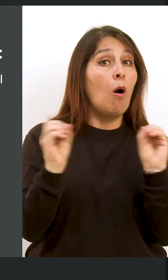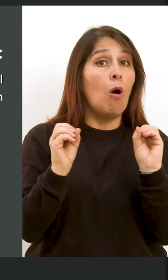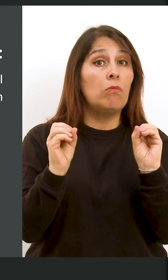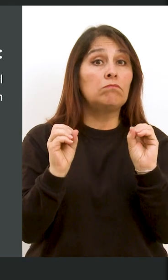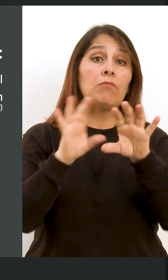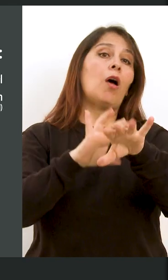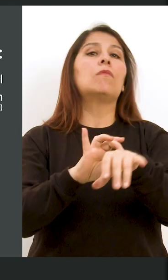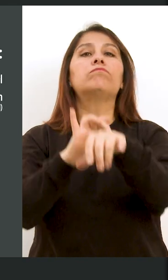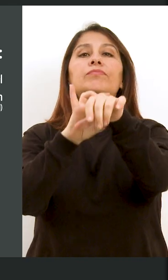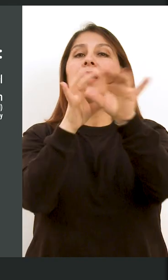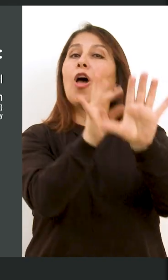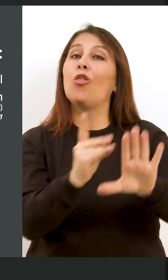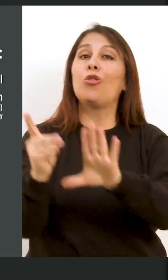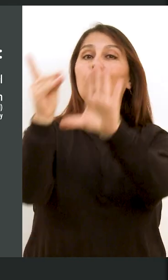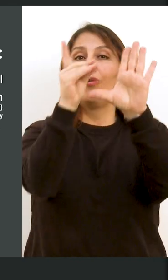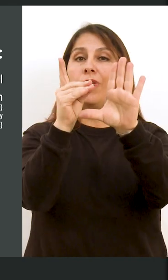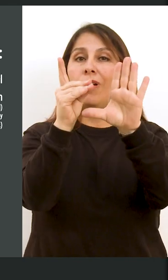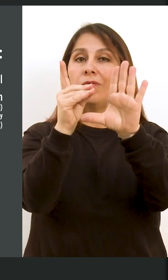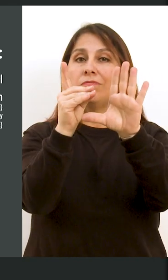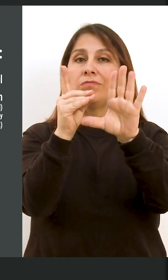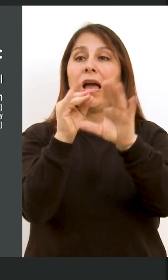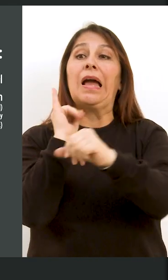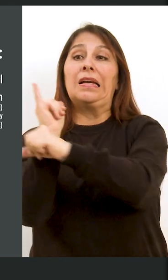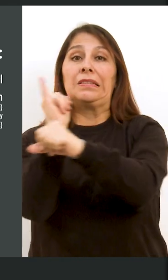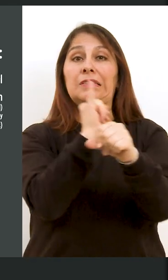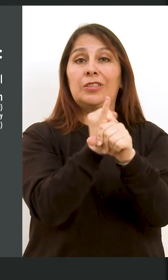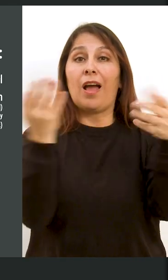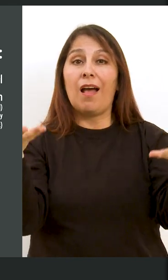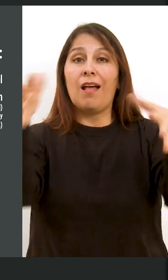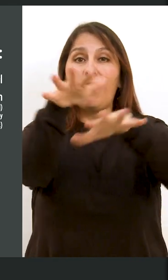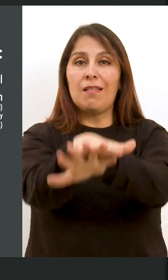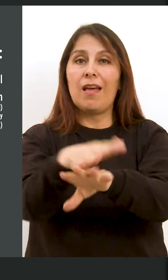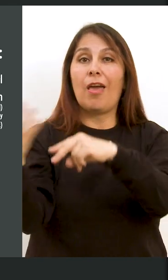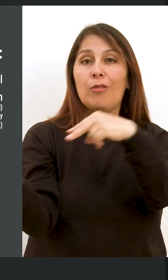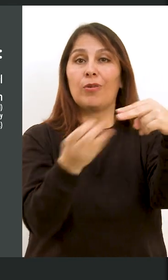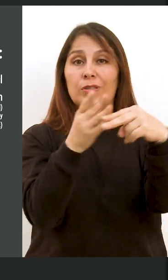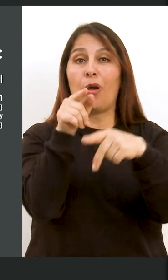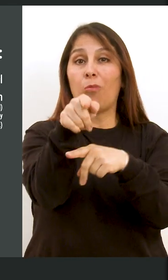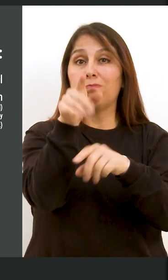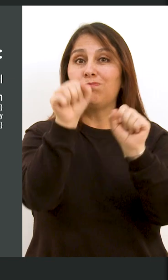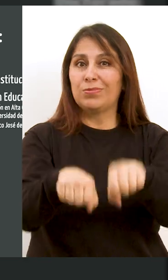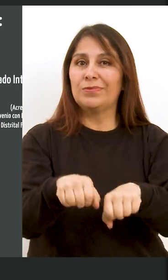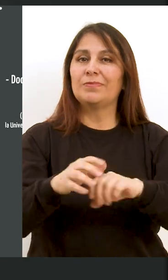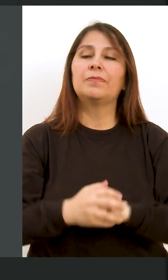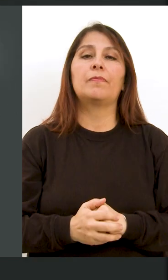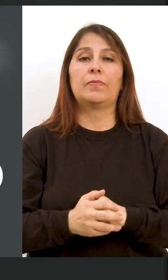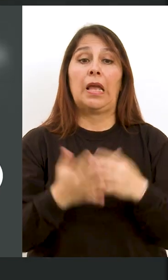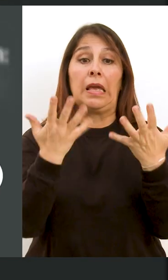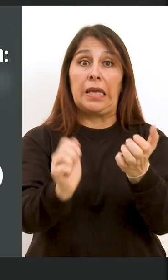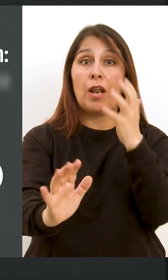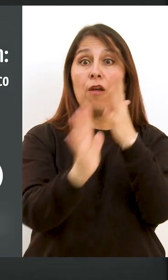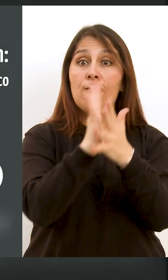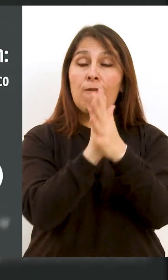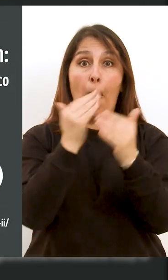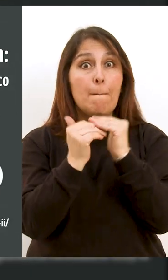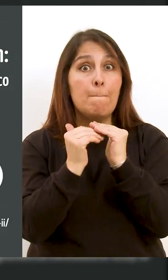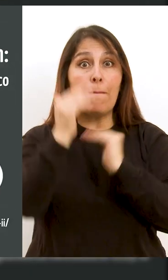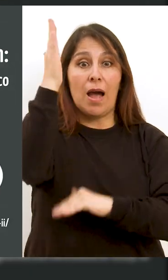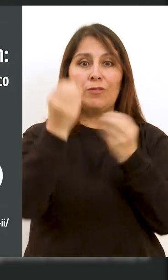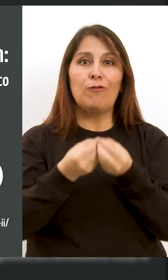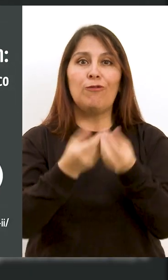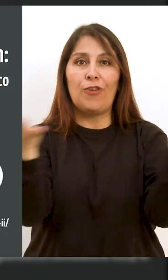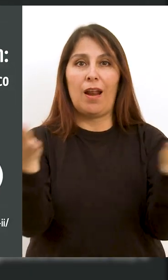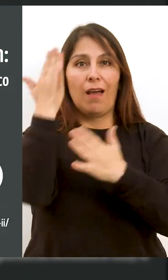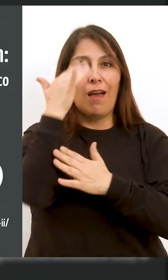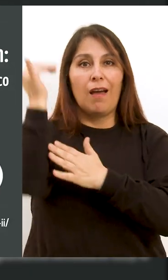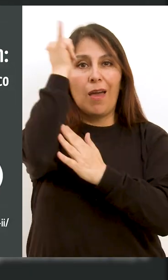O si lo que buscas es estudiar un doctorado, contamos con el doctorado interinstitucional en educación. Si quieres tener más información de